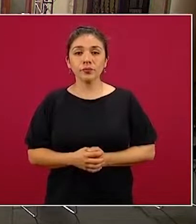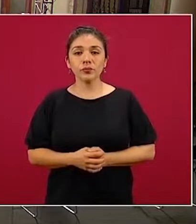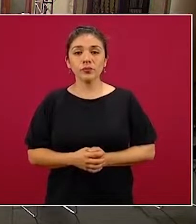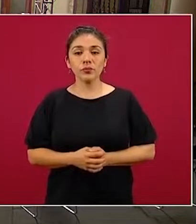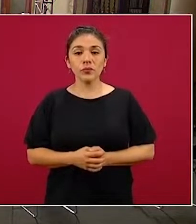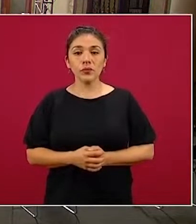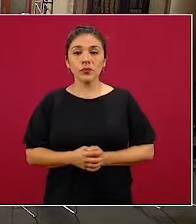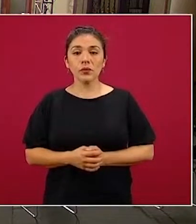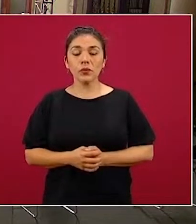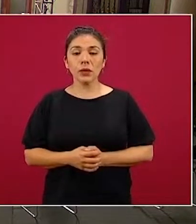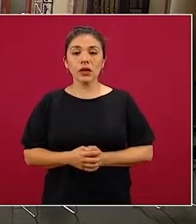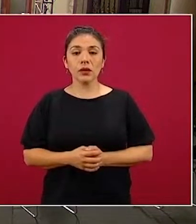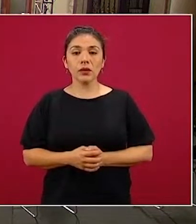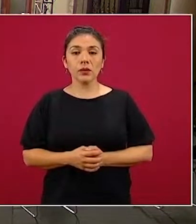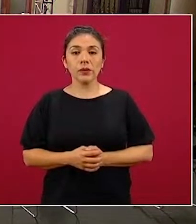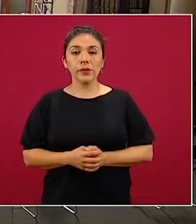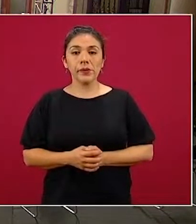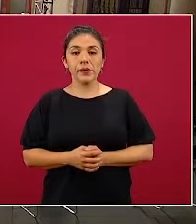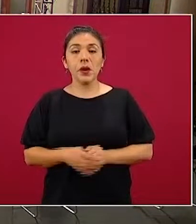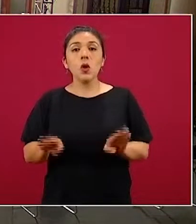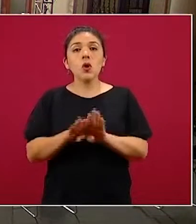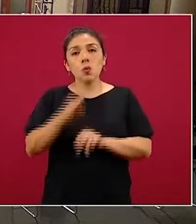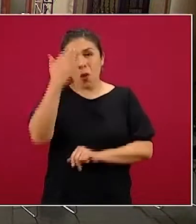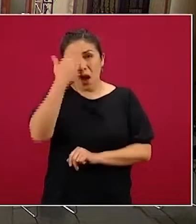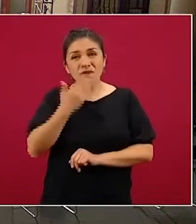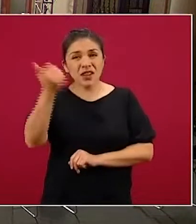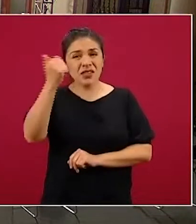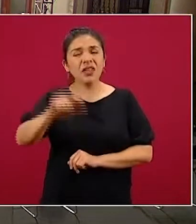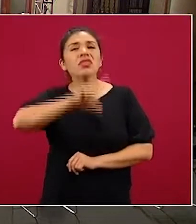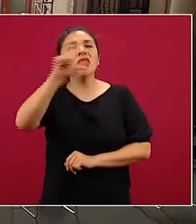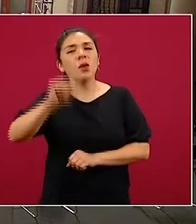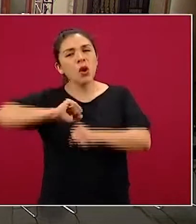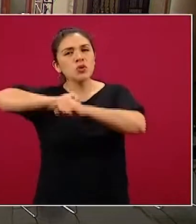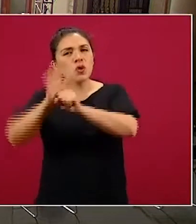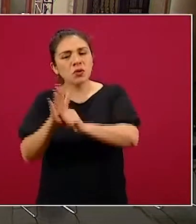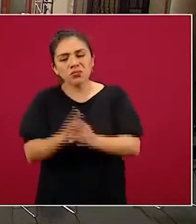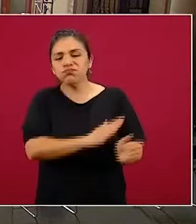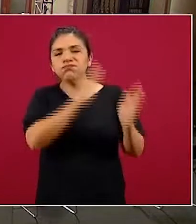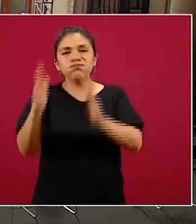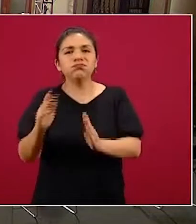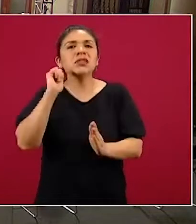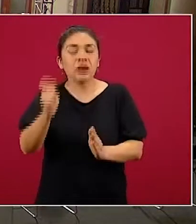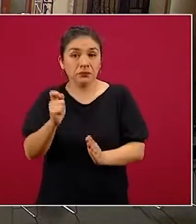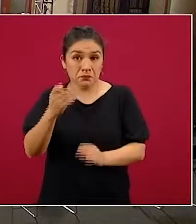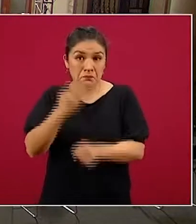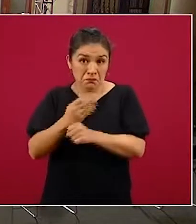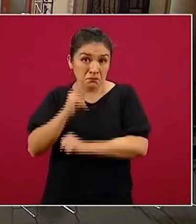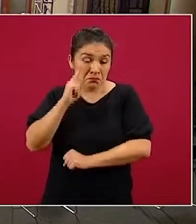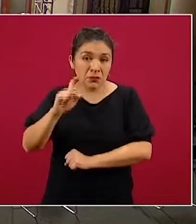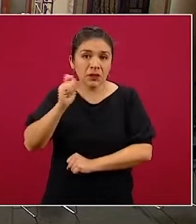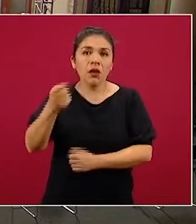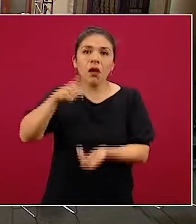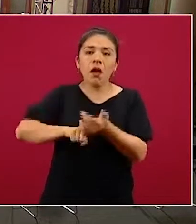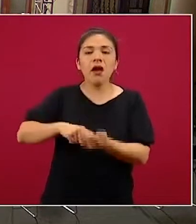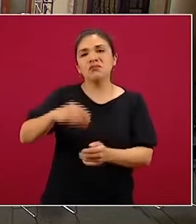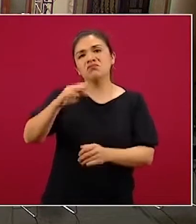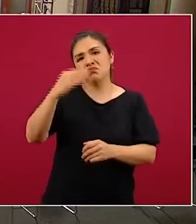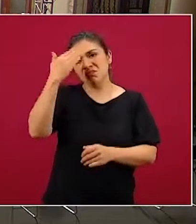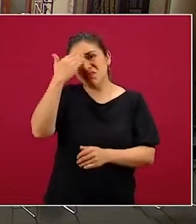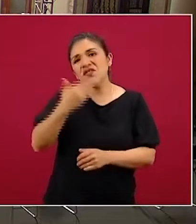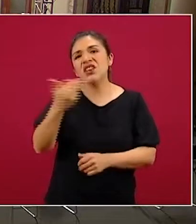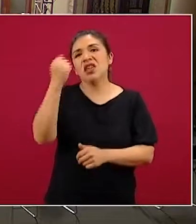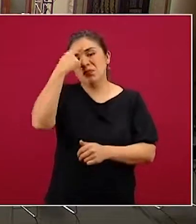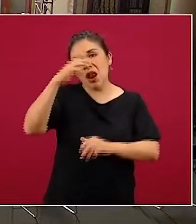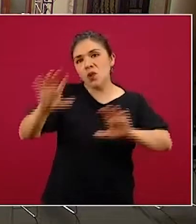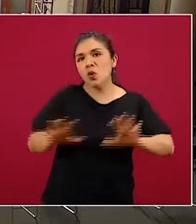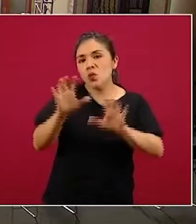En términos de habilidades post-COVID, que es lo que estamos también viendo, necesitamos habilidades digitales, necesitamos